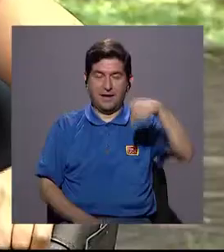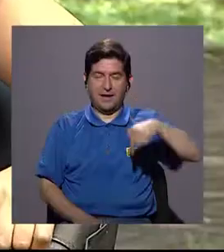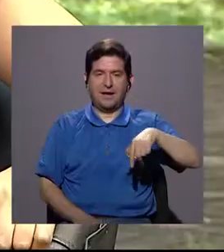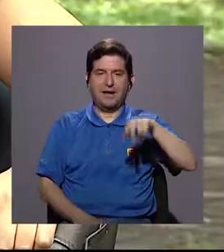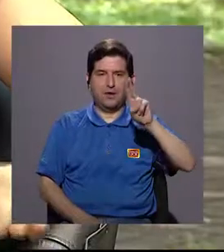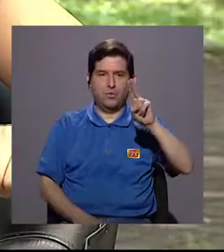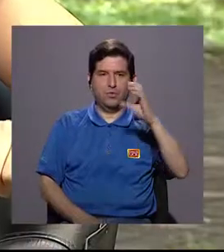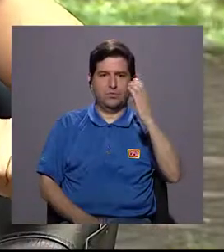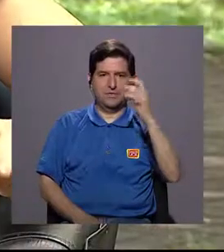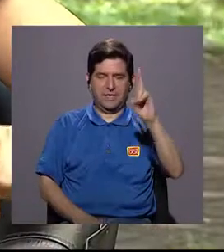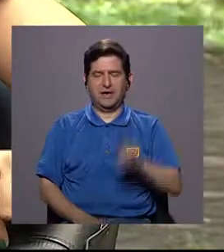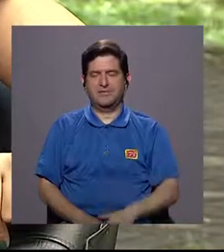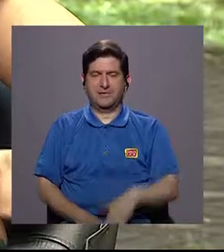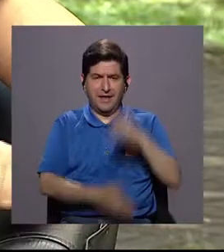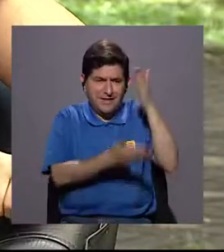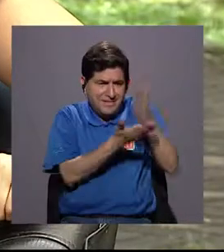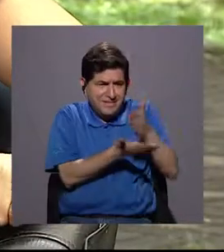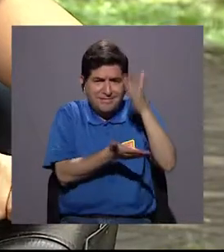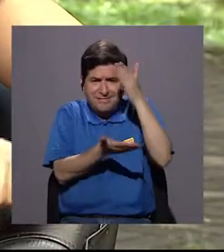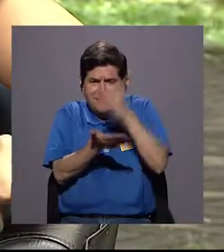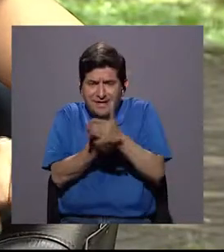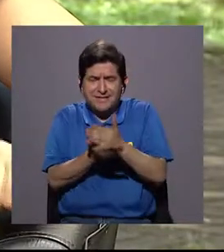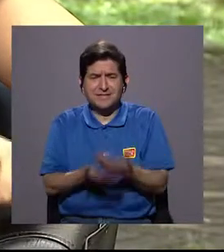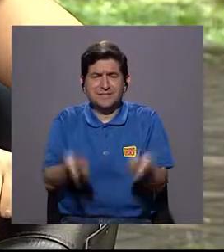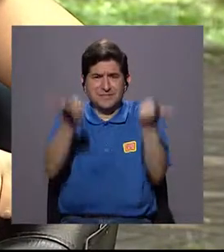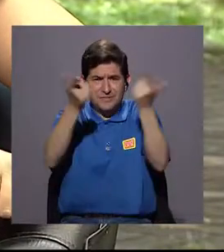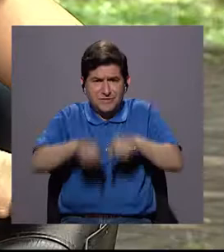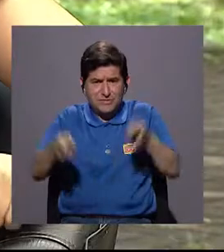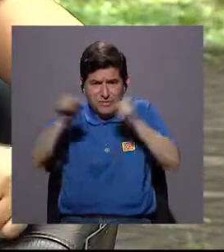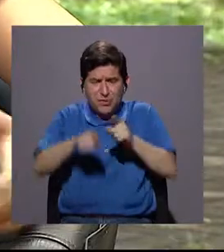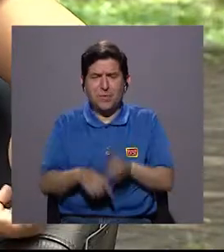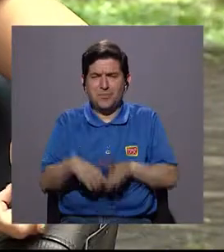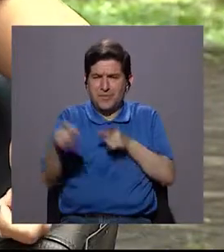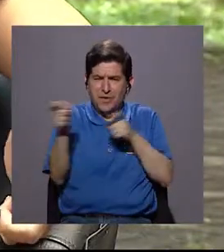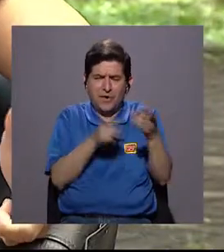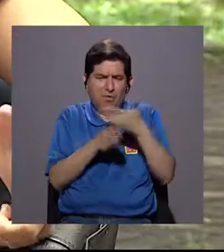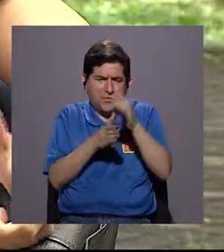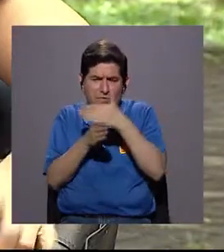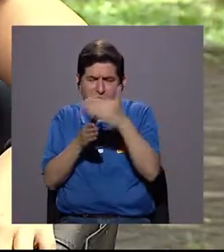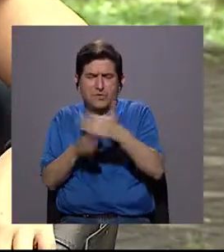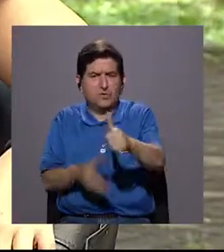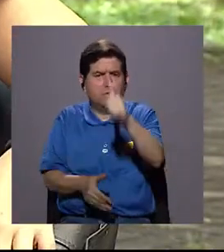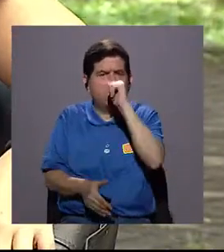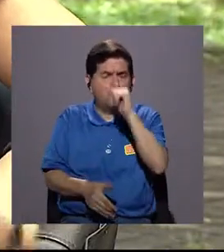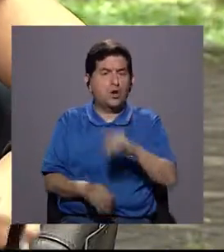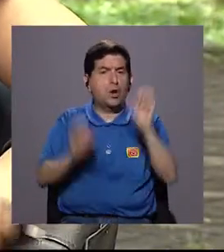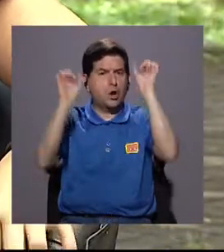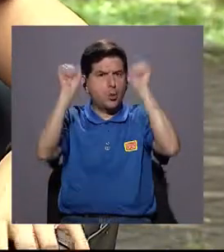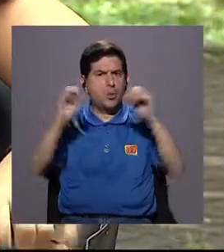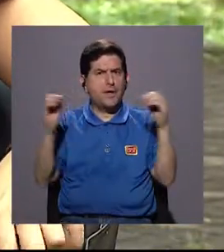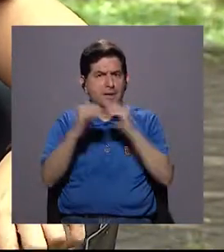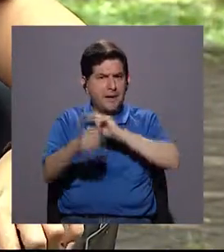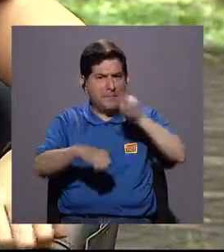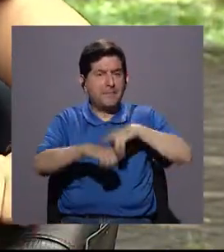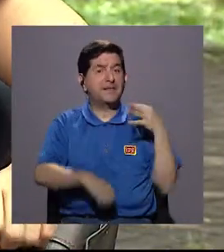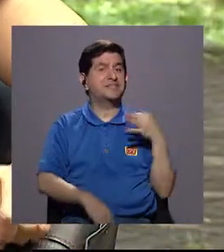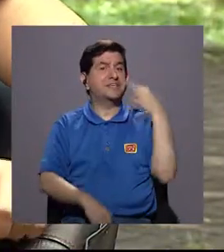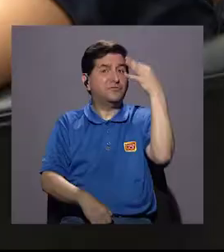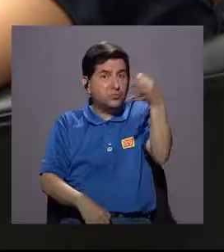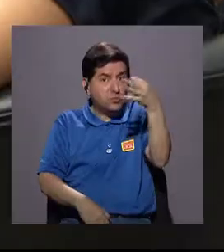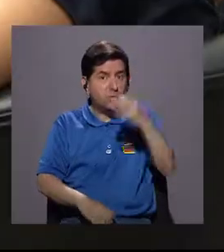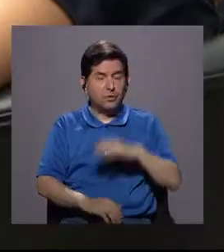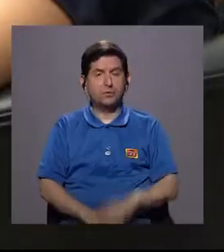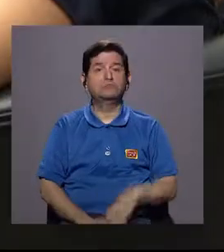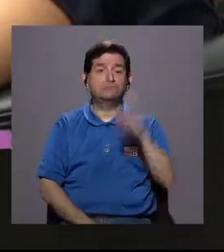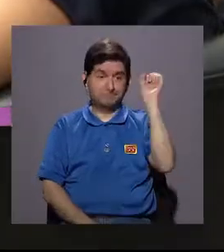Cintia, las interrupciones que hemos venido presentando de racionalización del agua ¿podrían ser más comunes en el futuro?